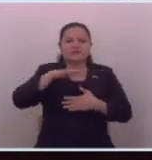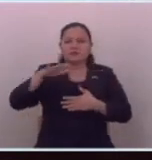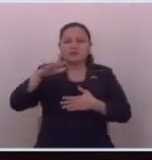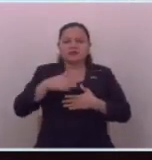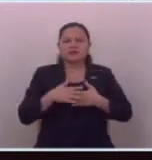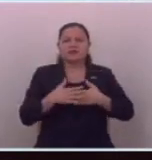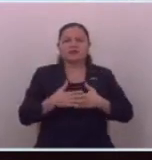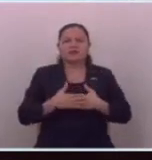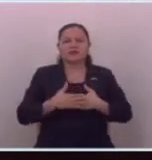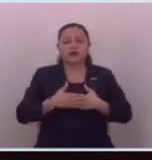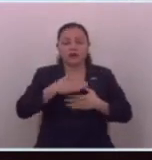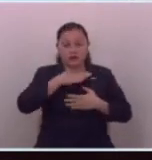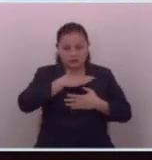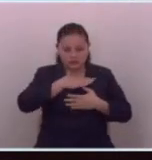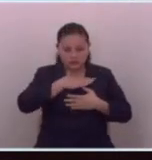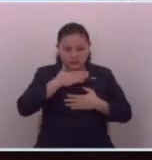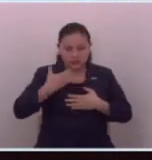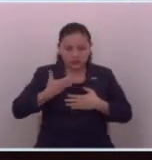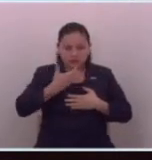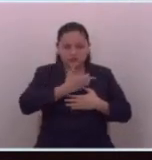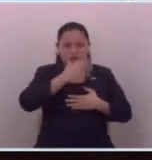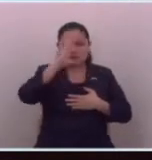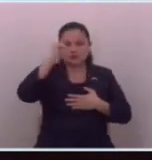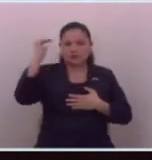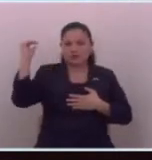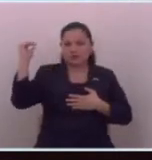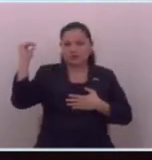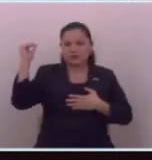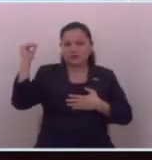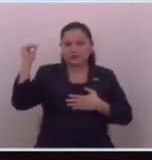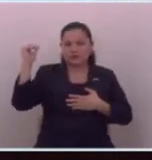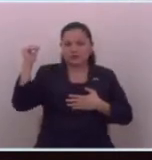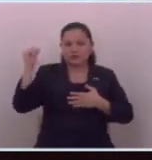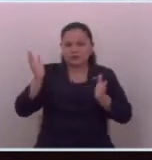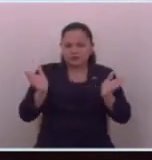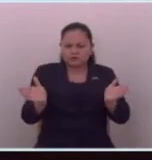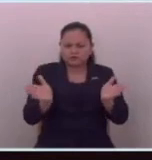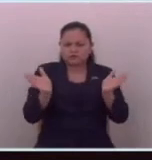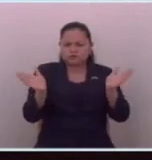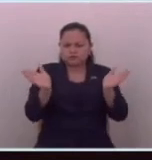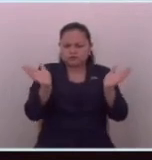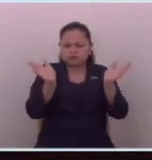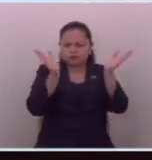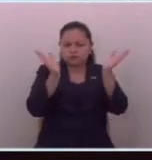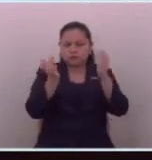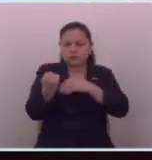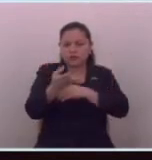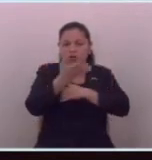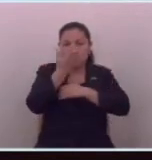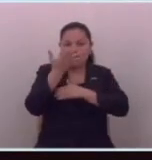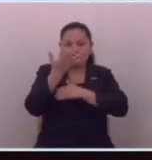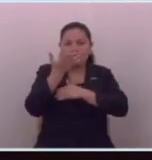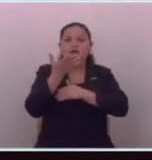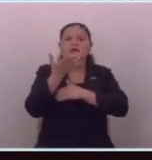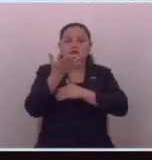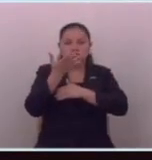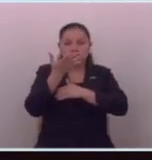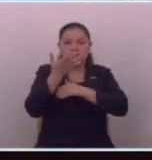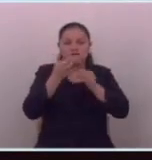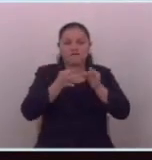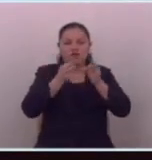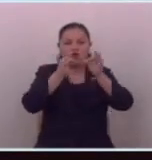en nuestro país y el gran impulsor de esas nuevas plataformas